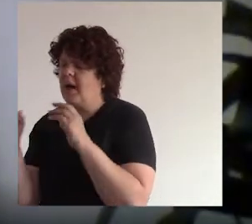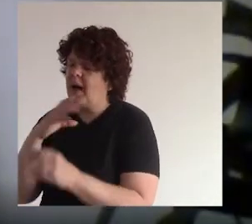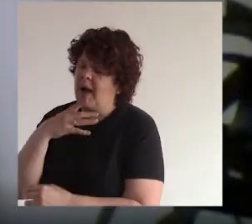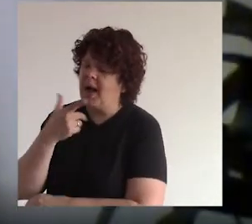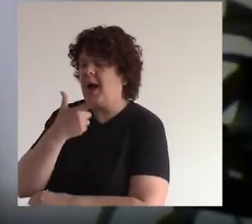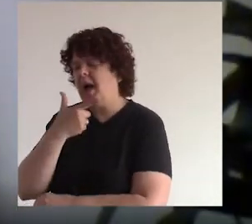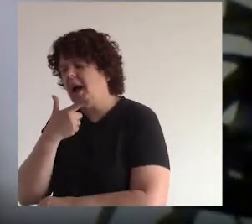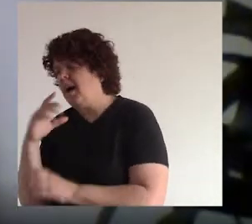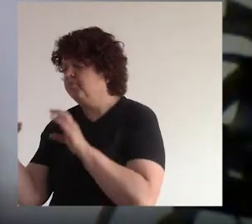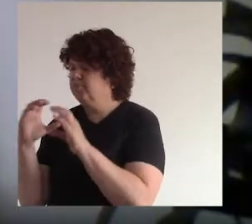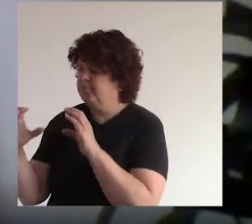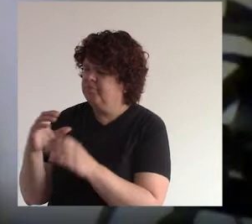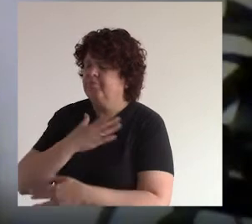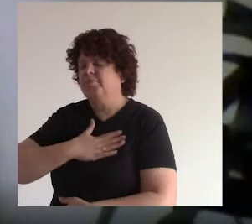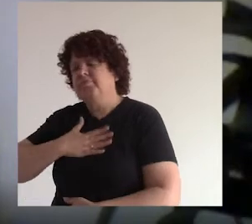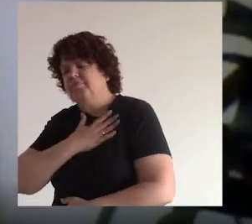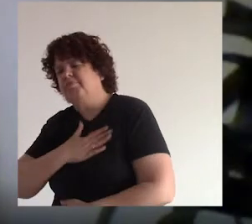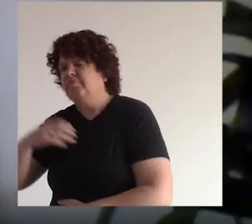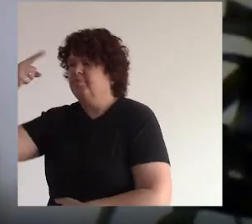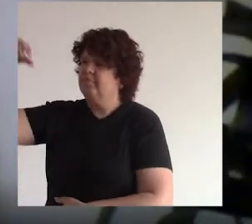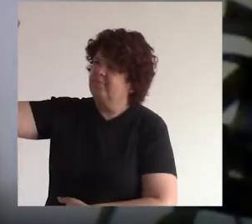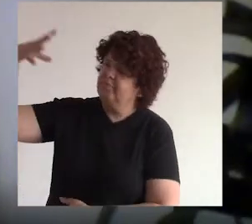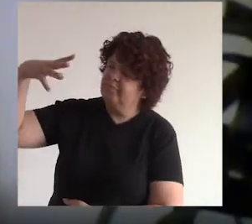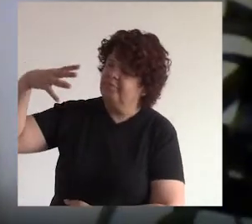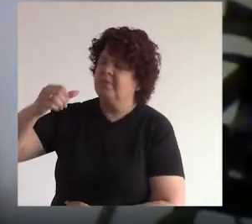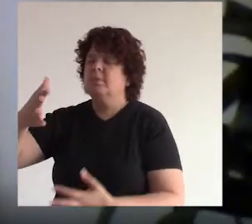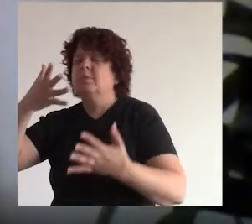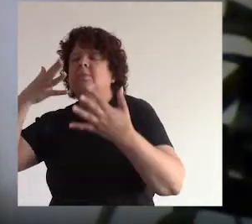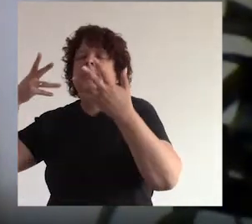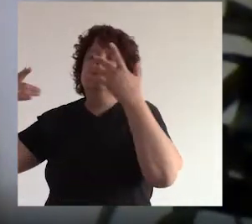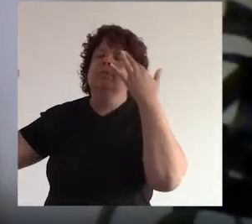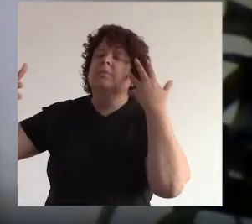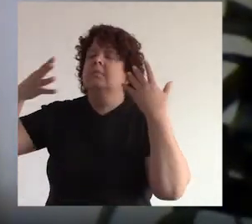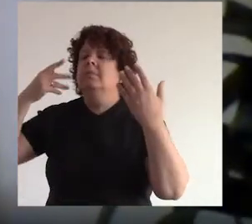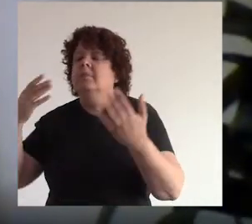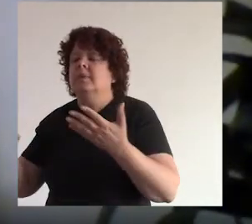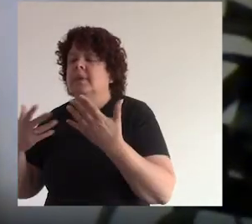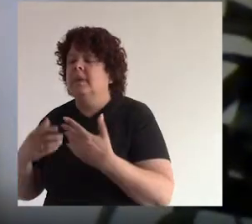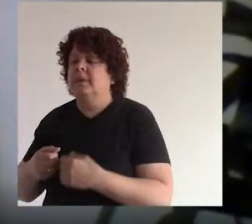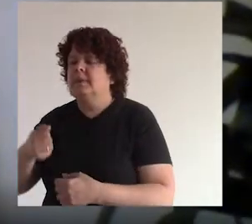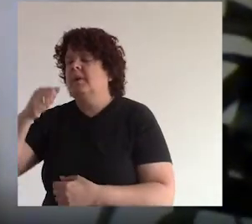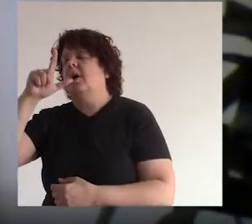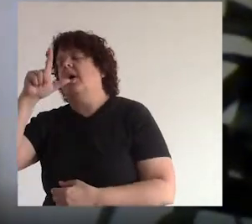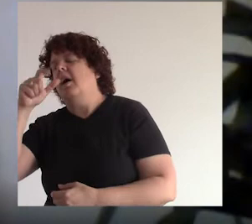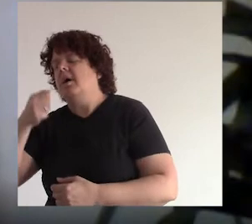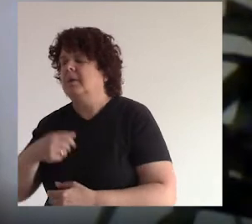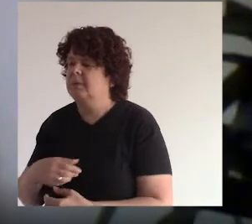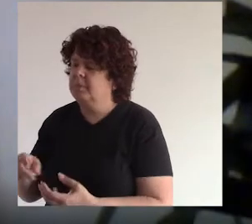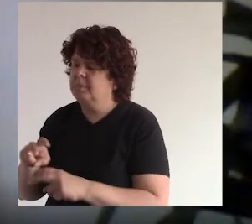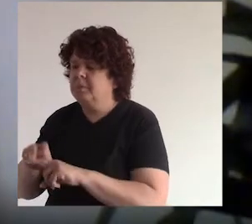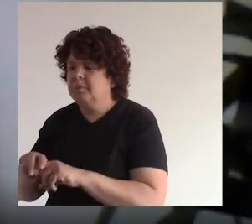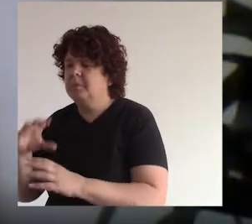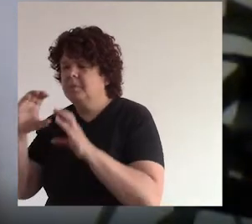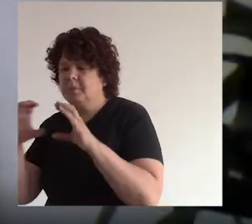riéndonos conversando disfrutando del sol del aire de repente tomando un poquito de agua para